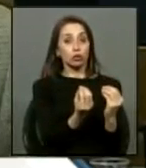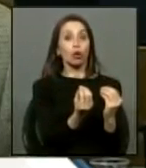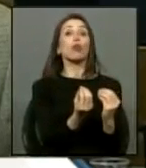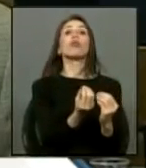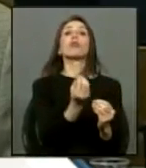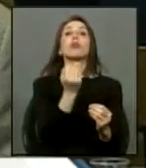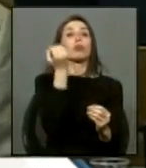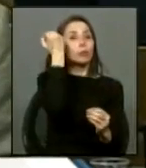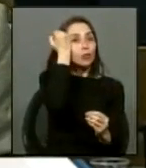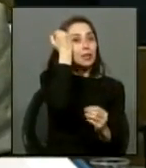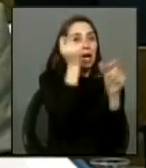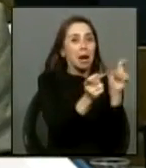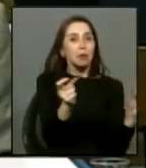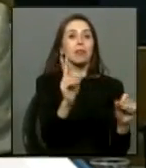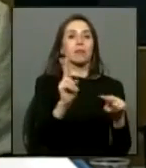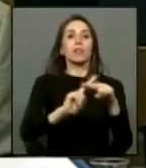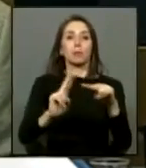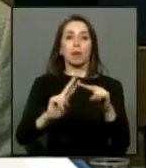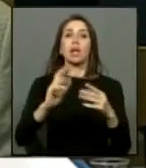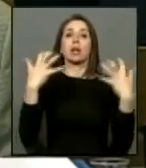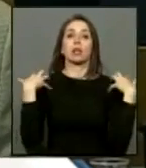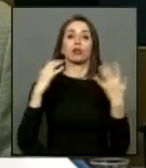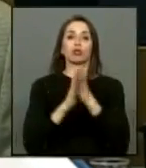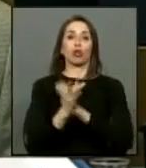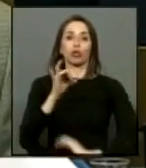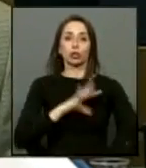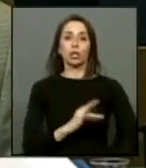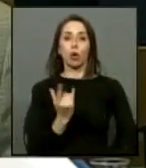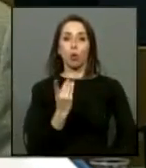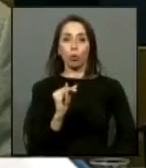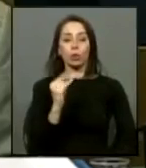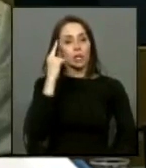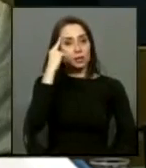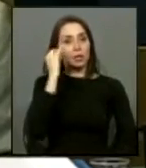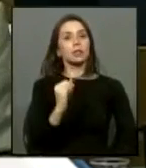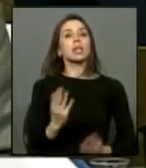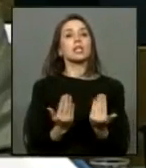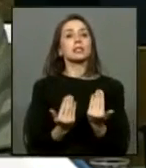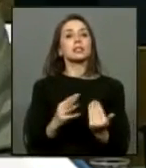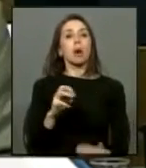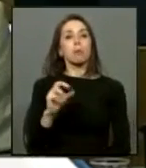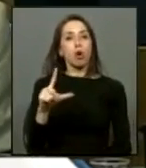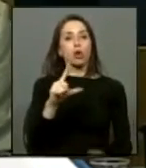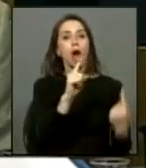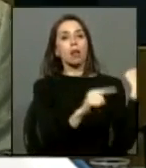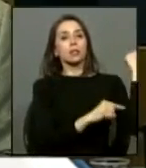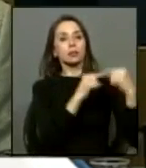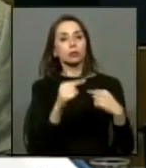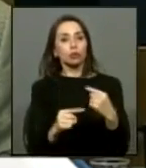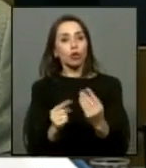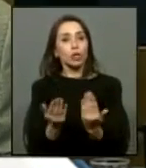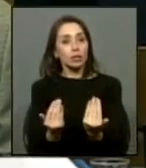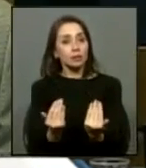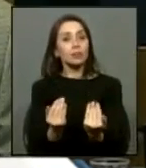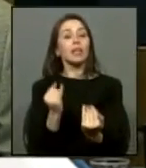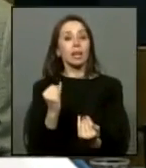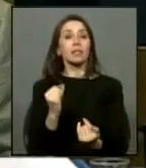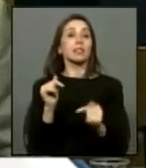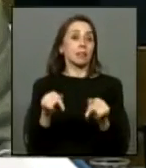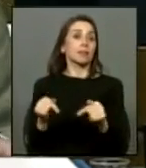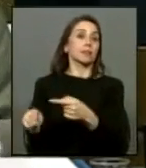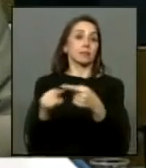responsabilidad de todos los chilenos la UDI lo cree una necesidad moral histórica y nacional actualmente